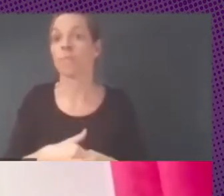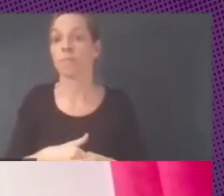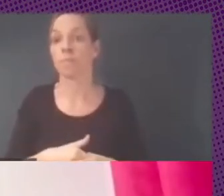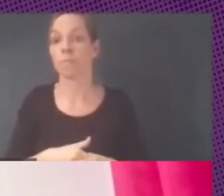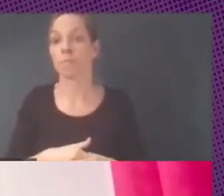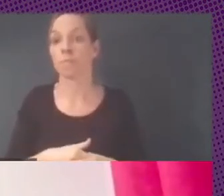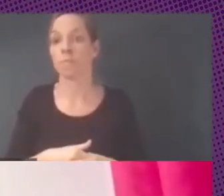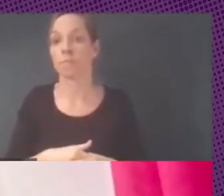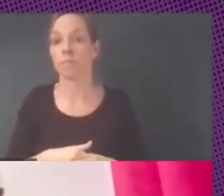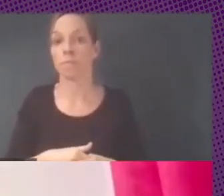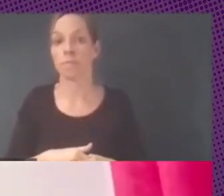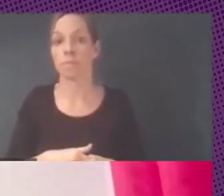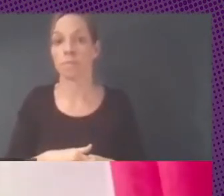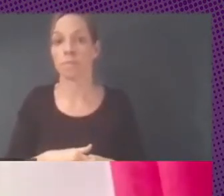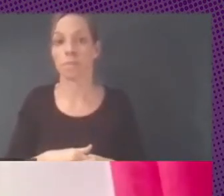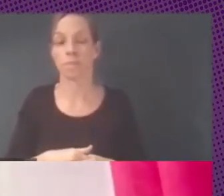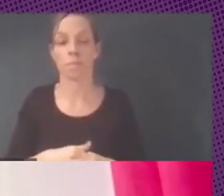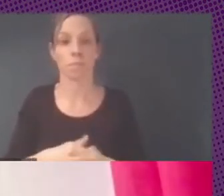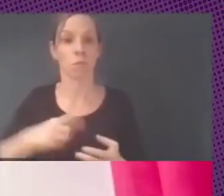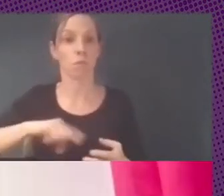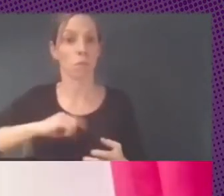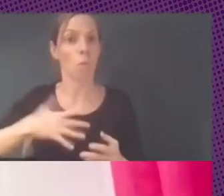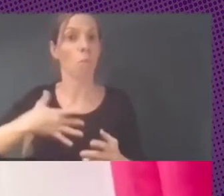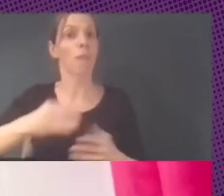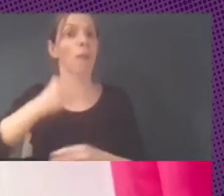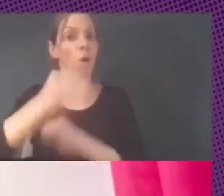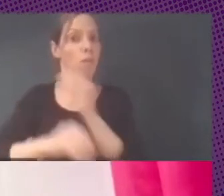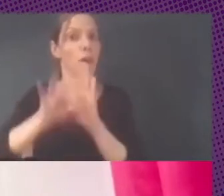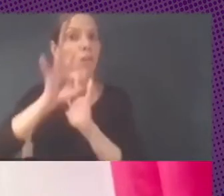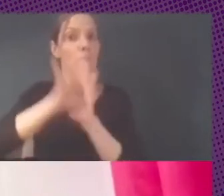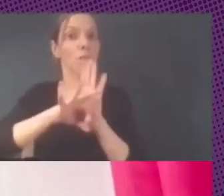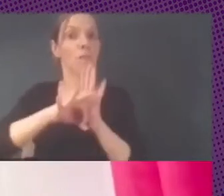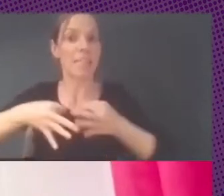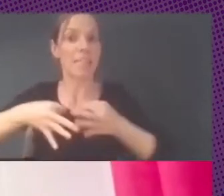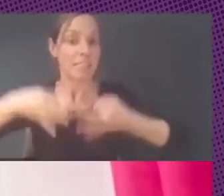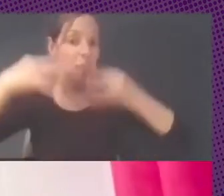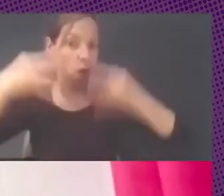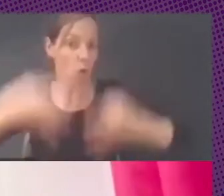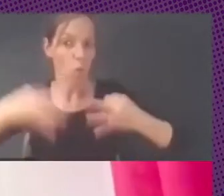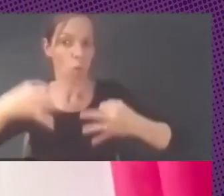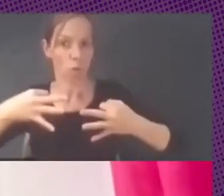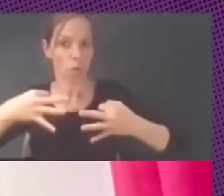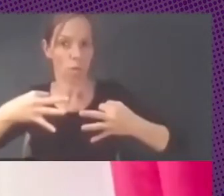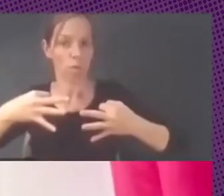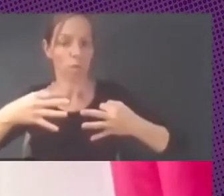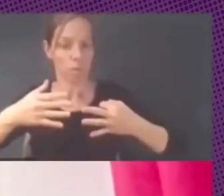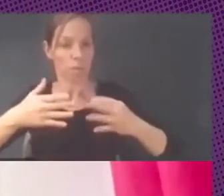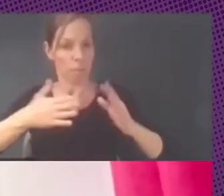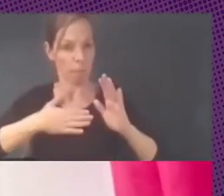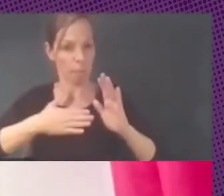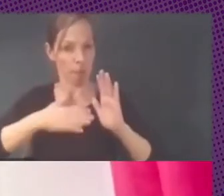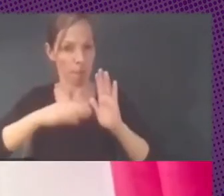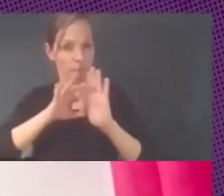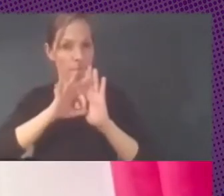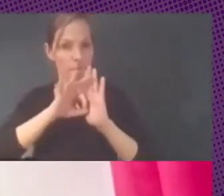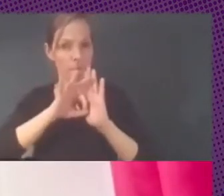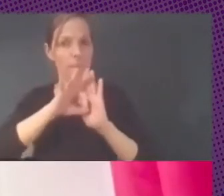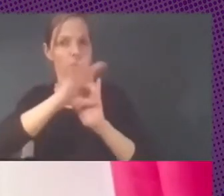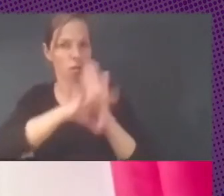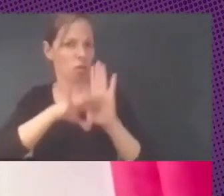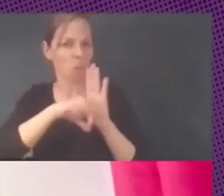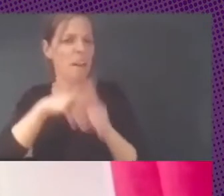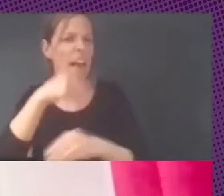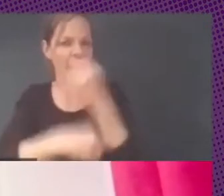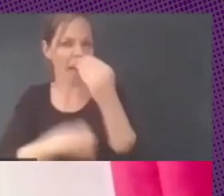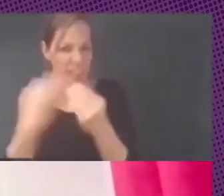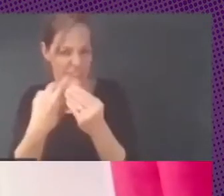software seguro o lo más seguro que se puede tener, como es el poder saber qué es lo que hace efectivamente un software